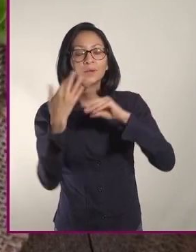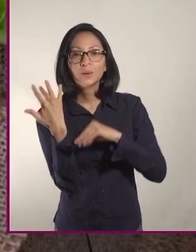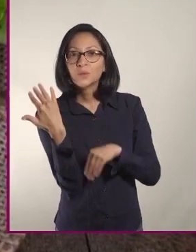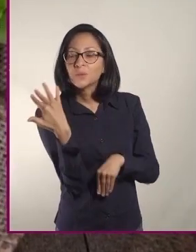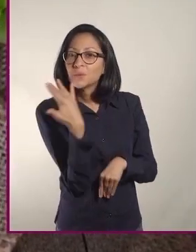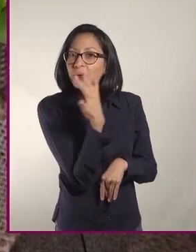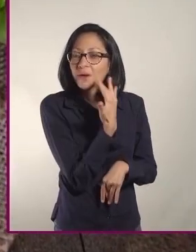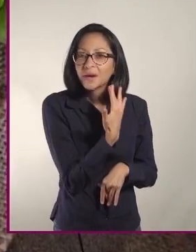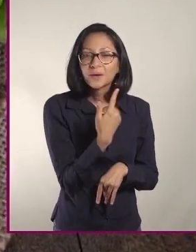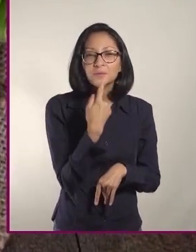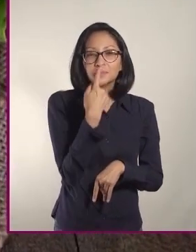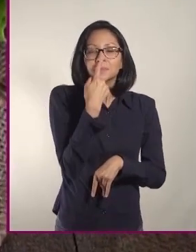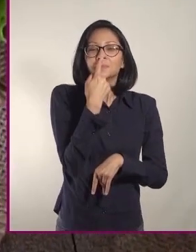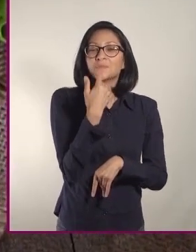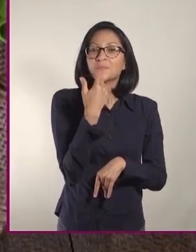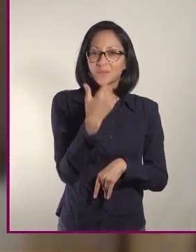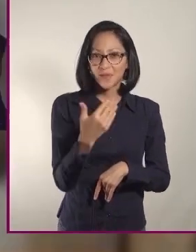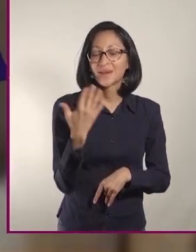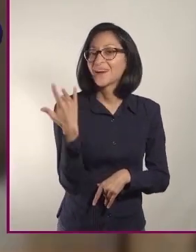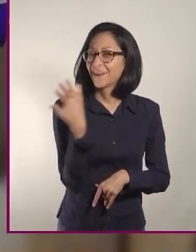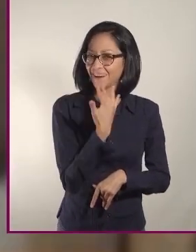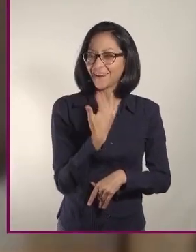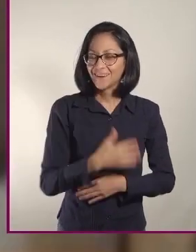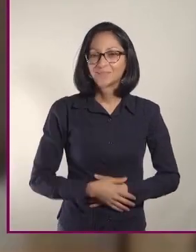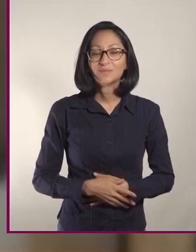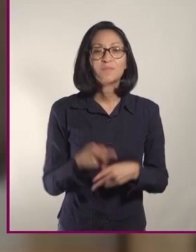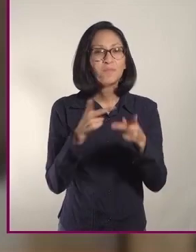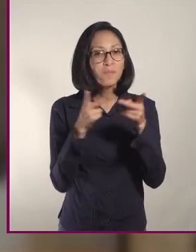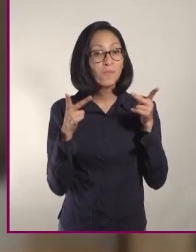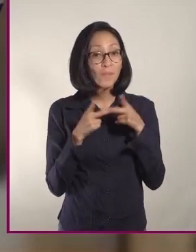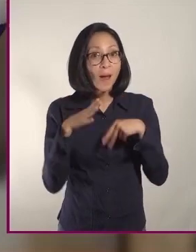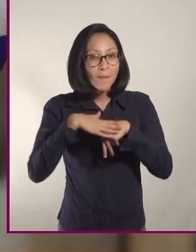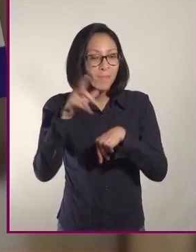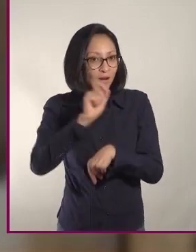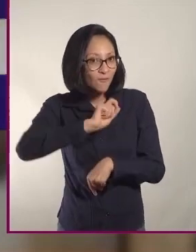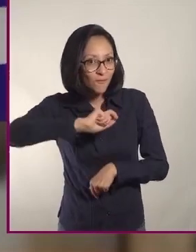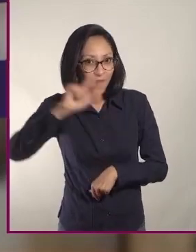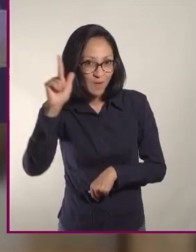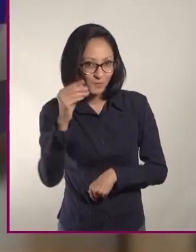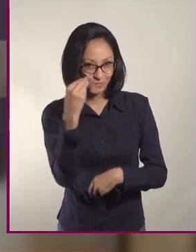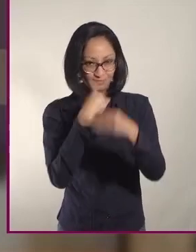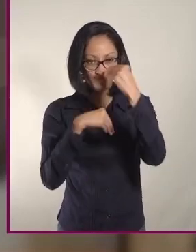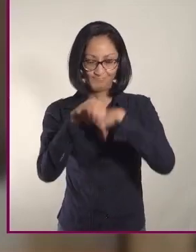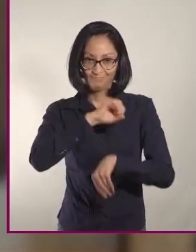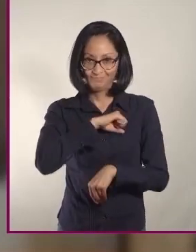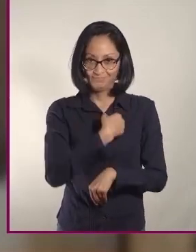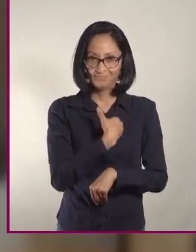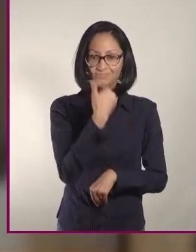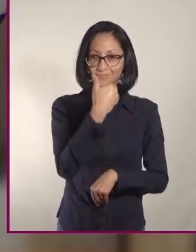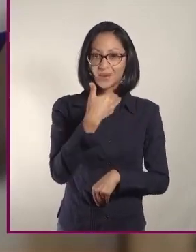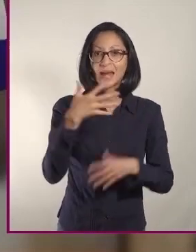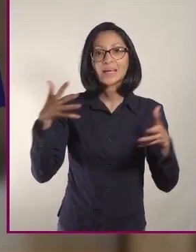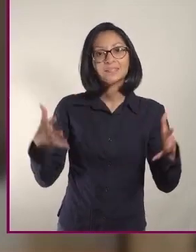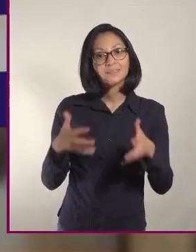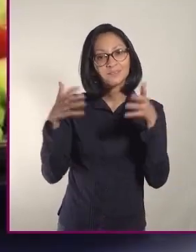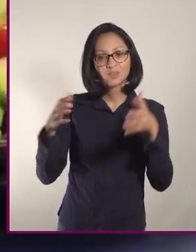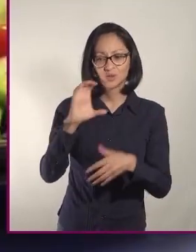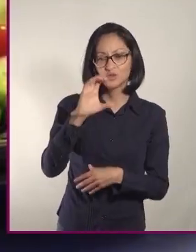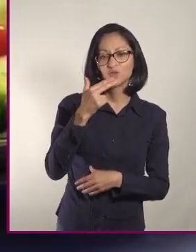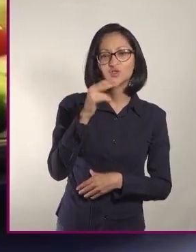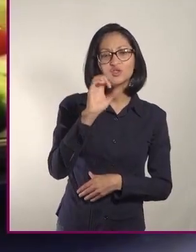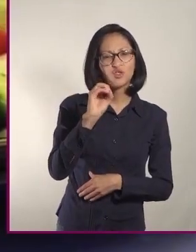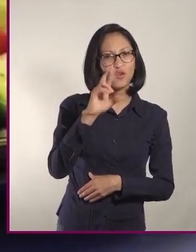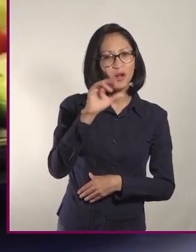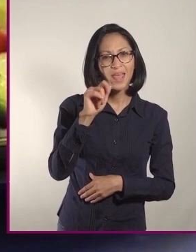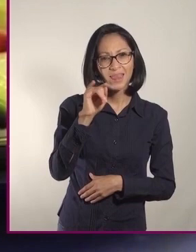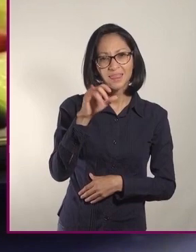crujiente, perfumada y deliciosa. Uno de sus platillos más famosos y nutritivos es la ensalada Choriatiki, que